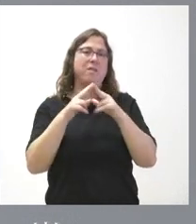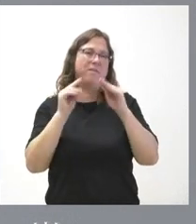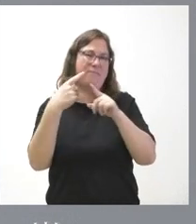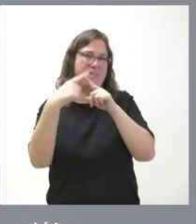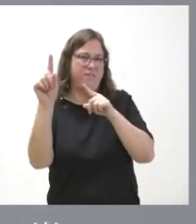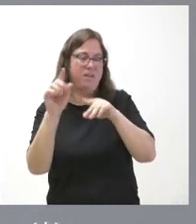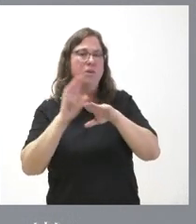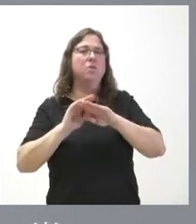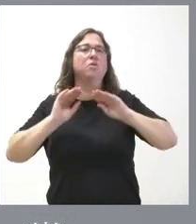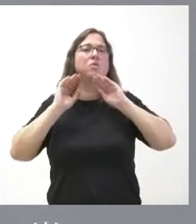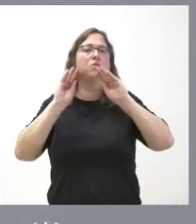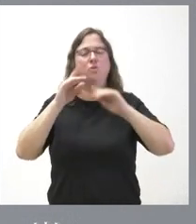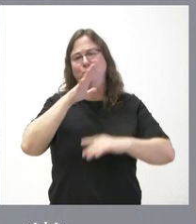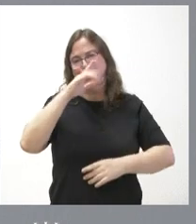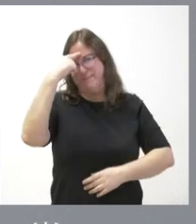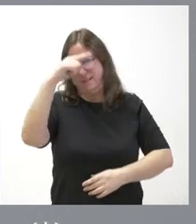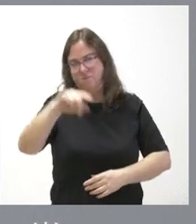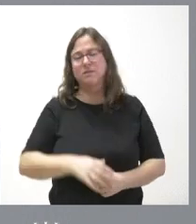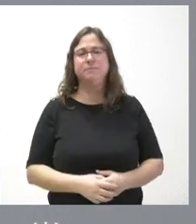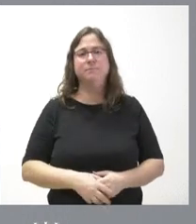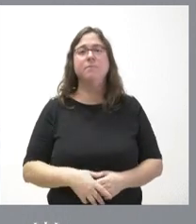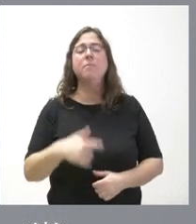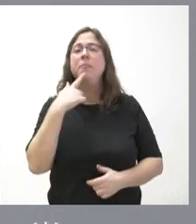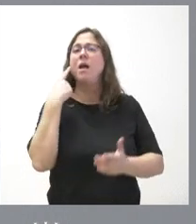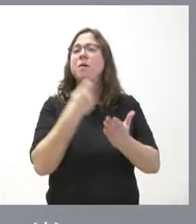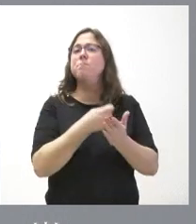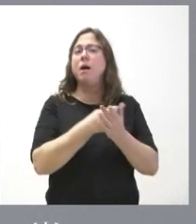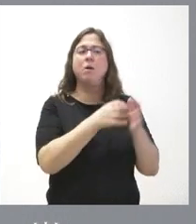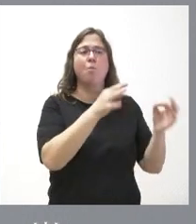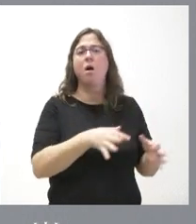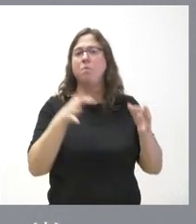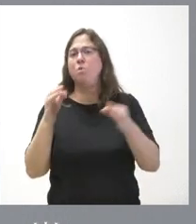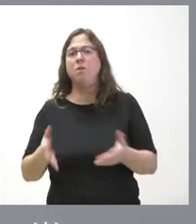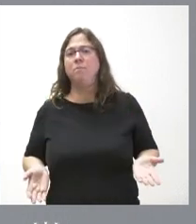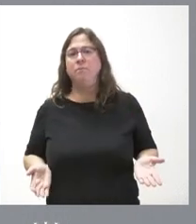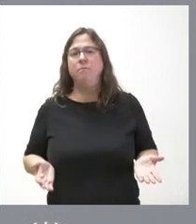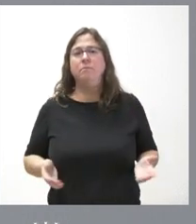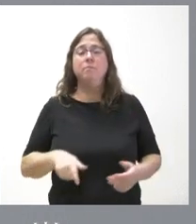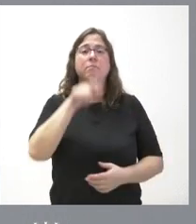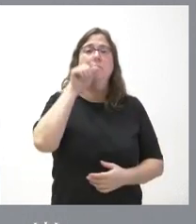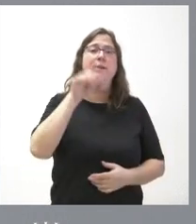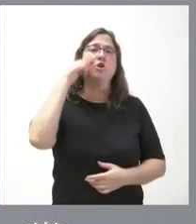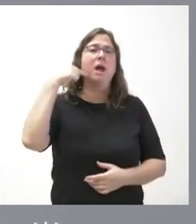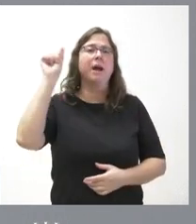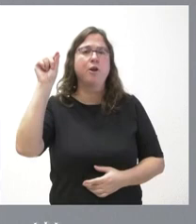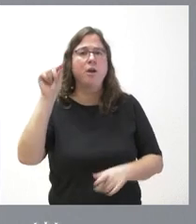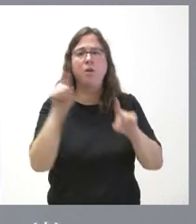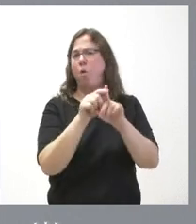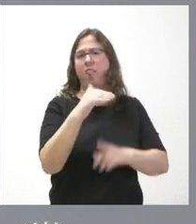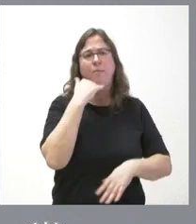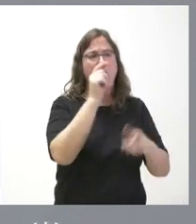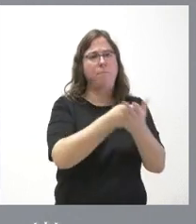diferenciado por el motivo que ustedes conocen pues paga lo mismo una persona de Gerona que una persona de Zamora